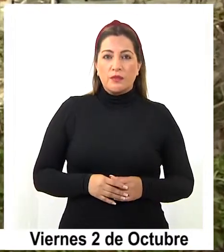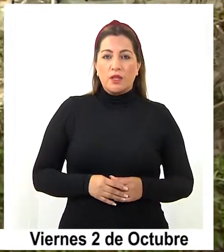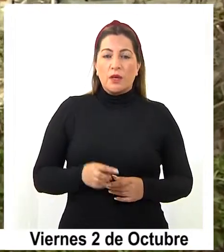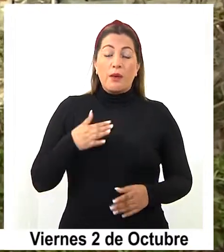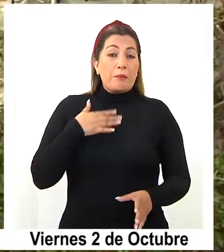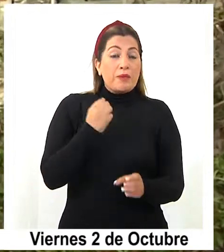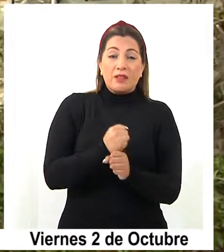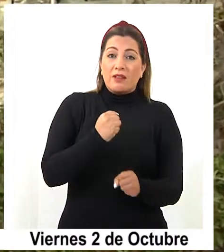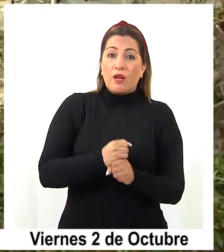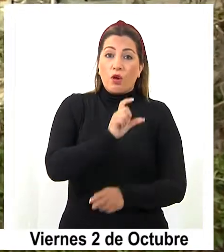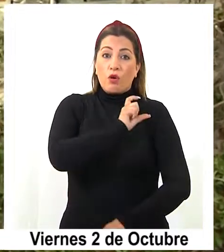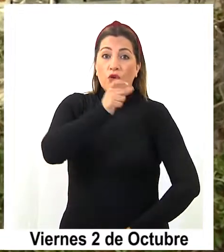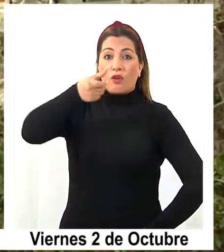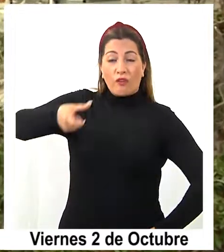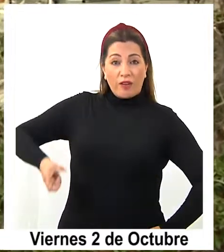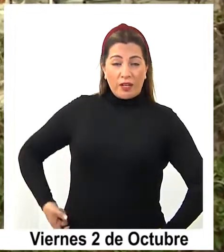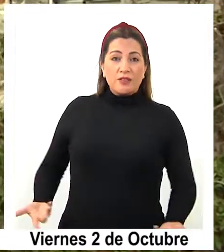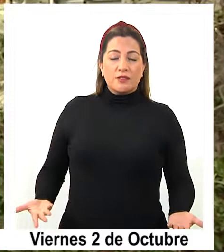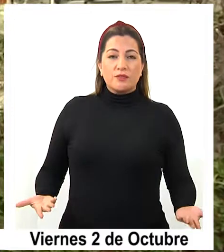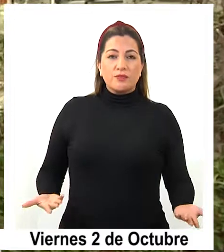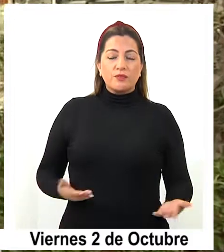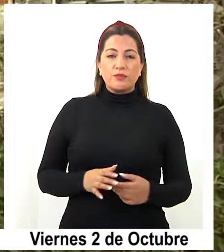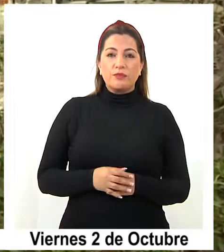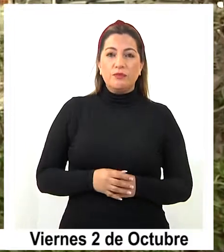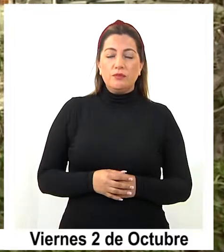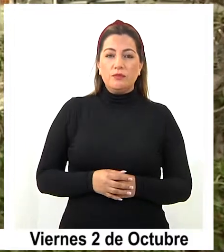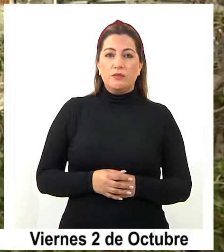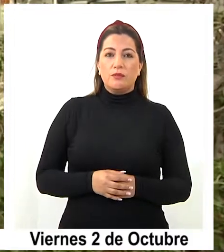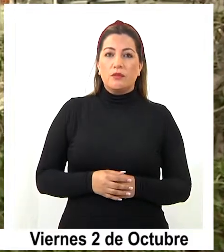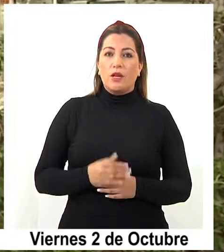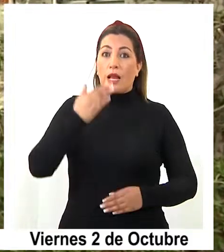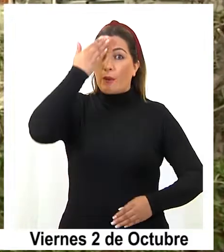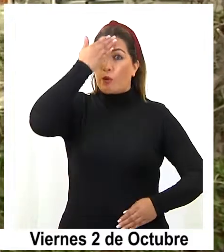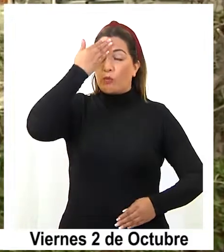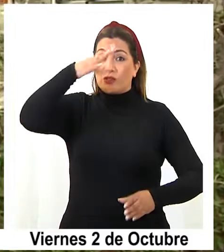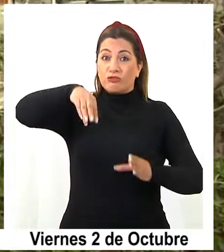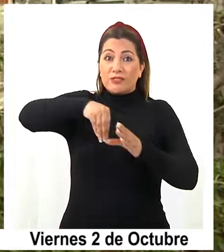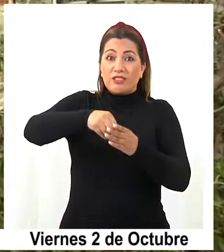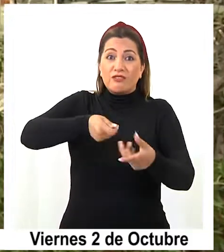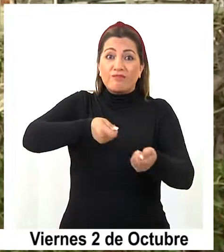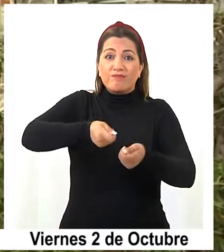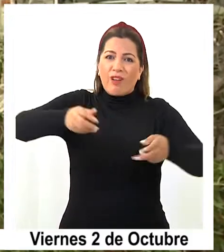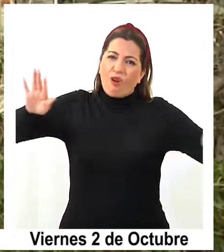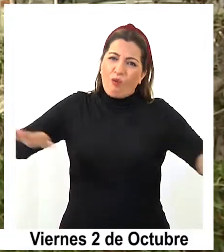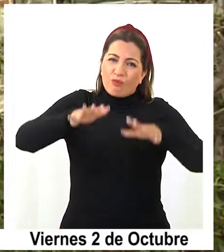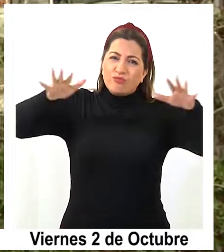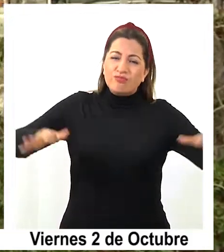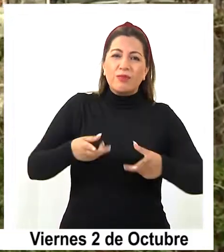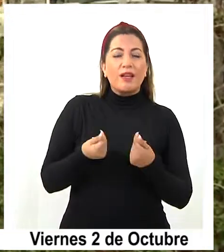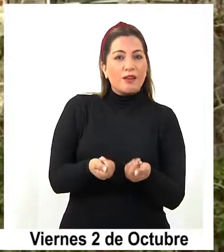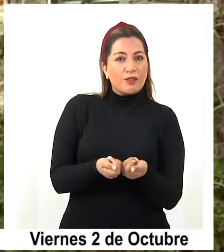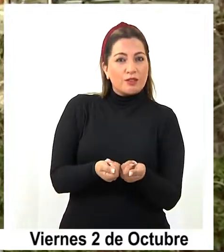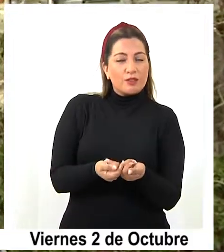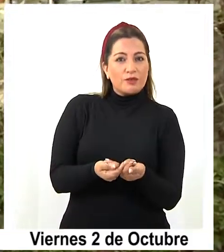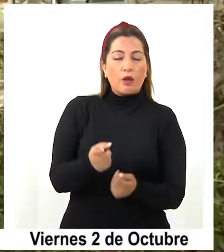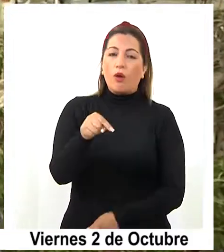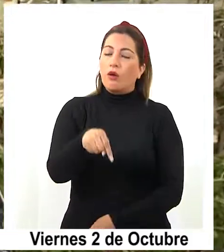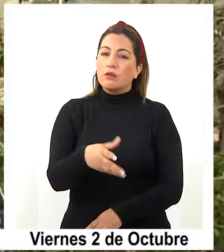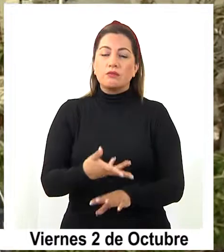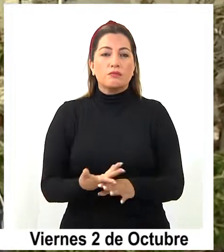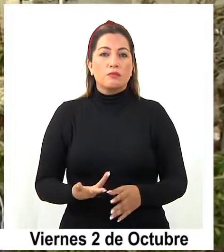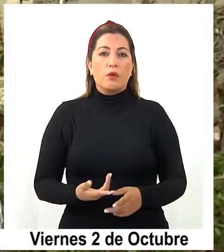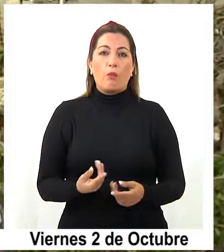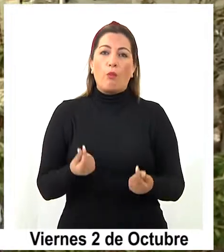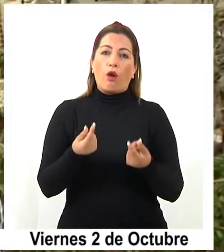gestión, como gobernador, es la preocupación de la economía regional, la reactivación de la economía regional, hoy día tan